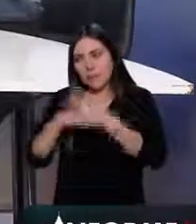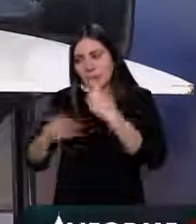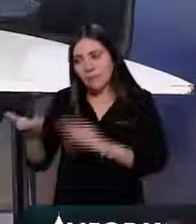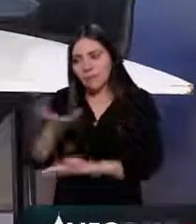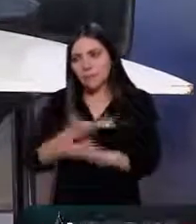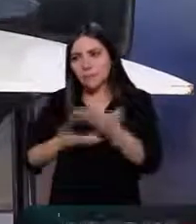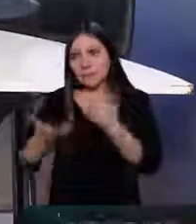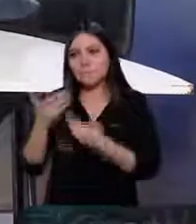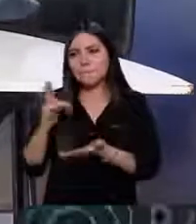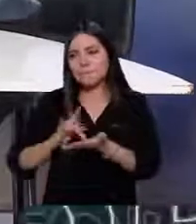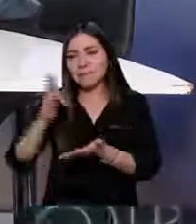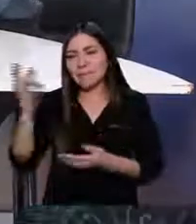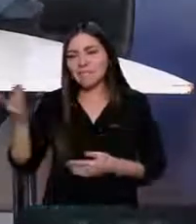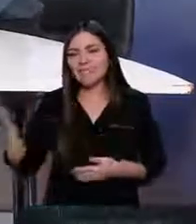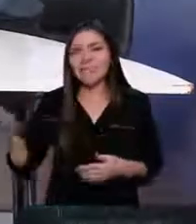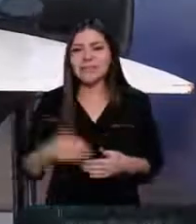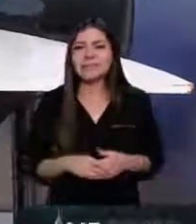por darte la vuelta. ver el video.